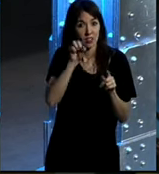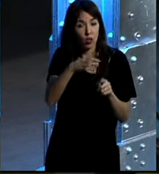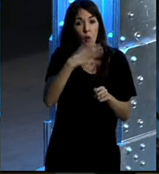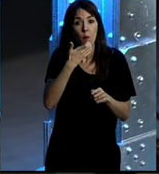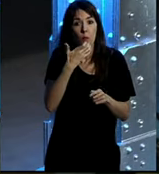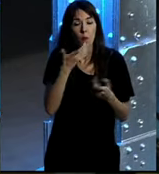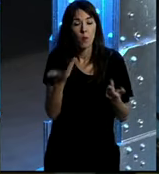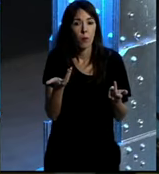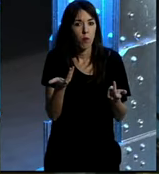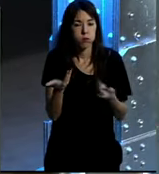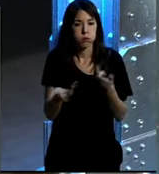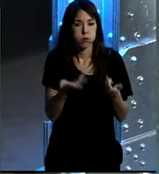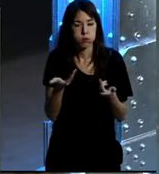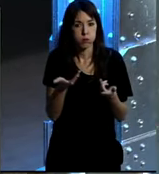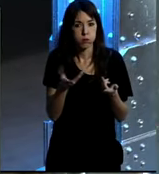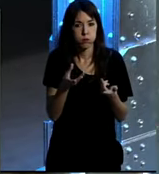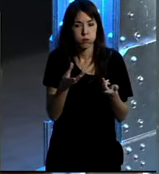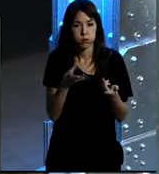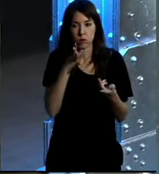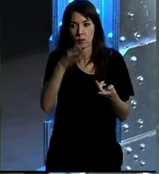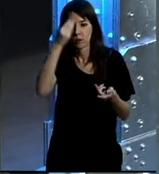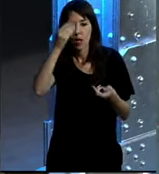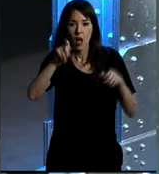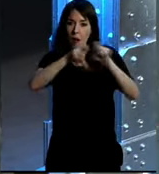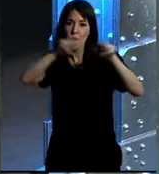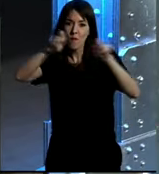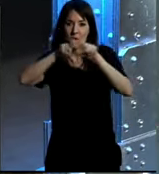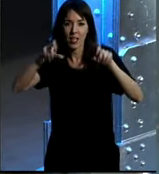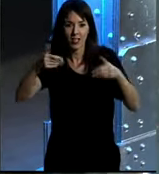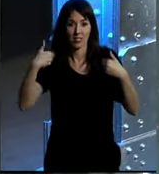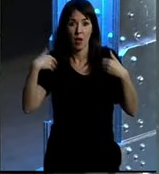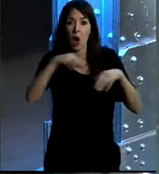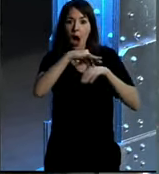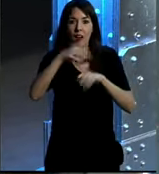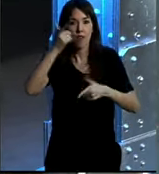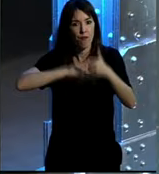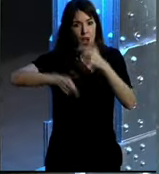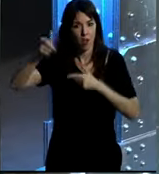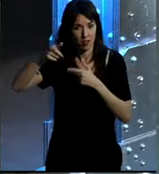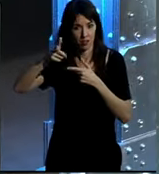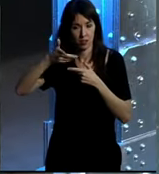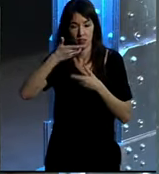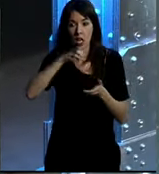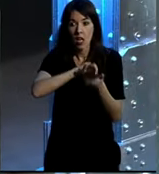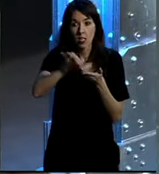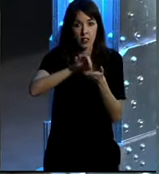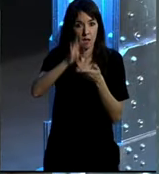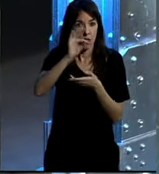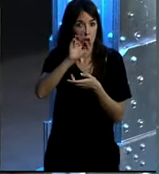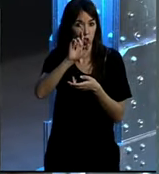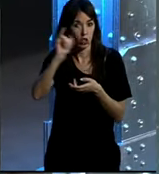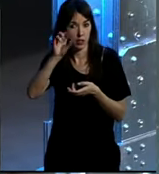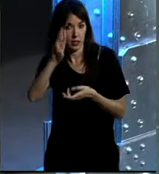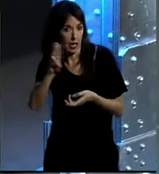colación, por ejemplo, de pensar en las empresas que se dedican a las agencias de viajes, servicios como TripAdvisor,